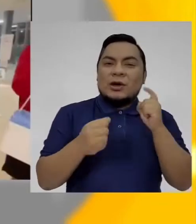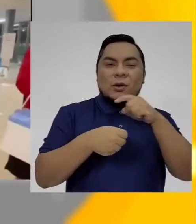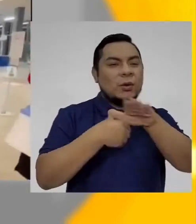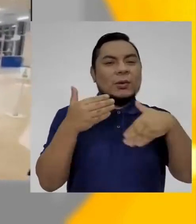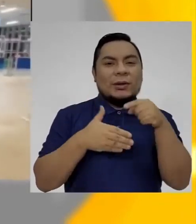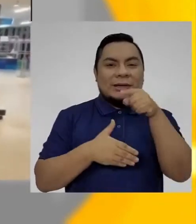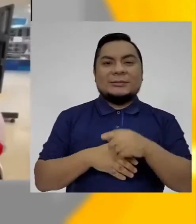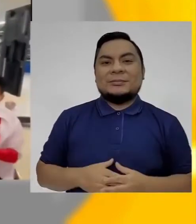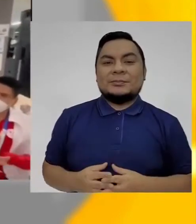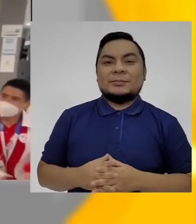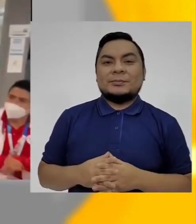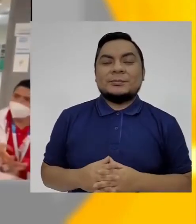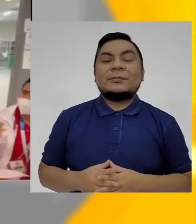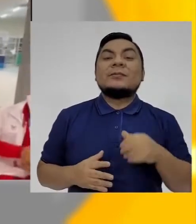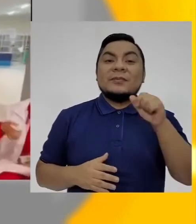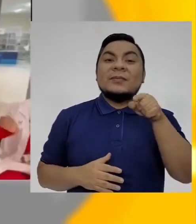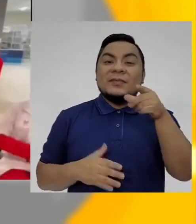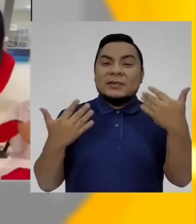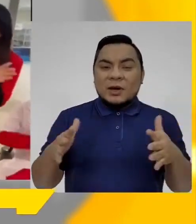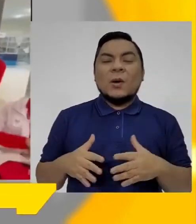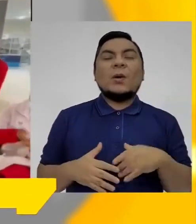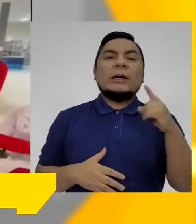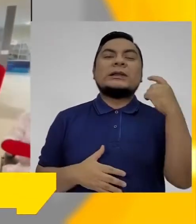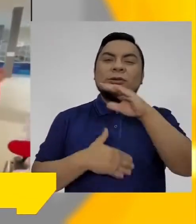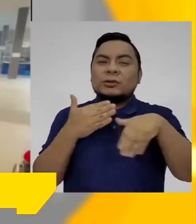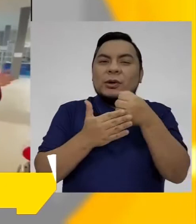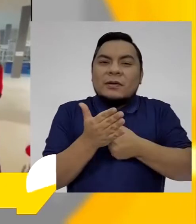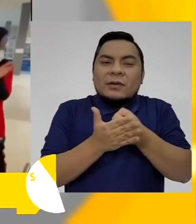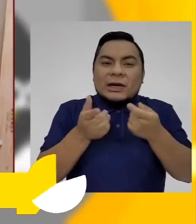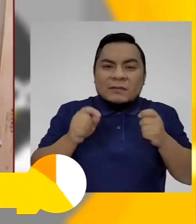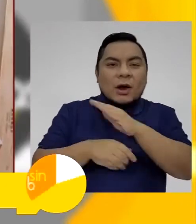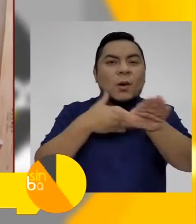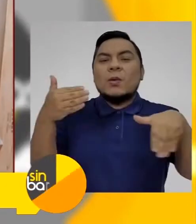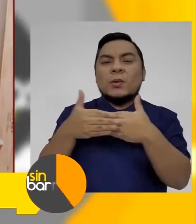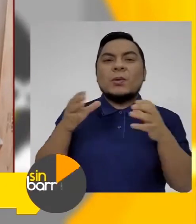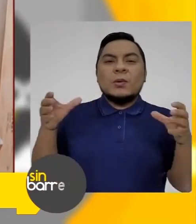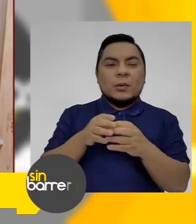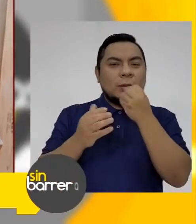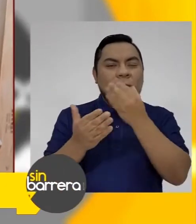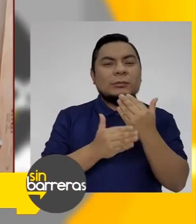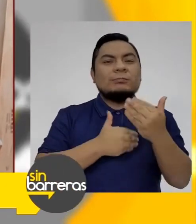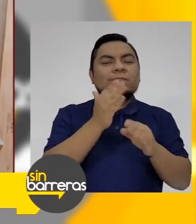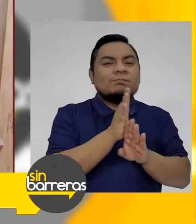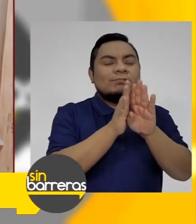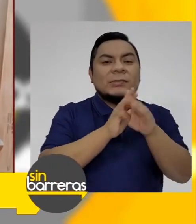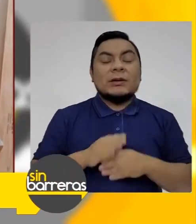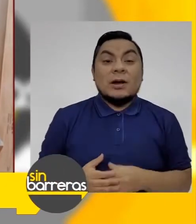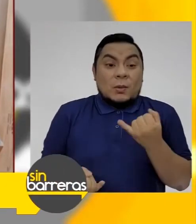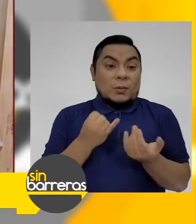todo lo que ha pasado Ha sido un esfuerzo de todos el psicólogo